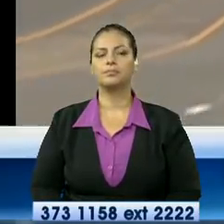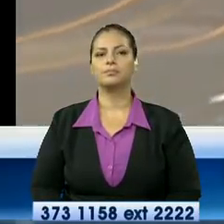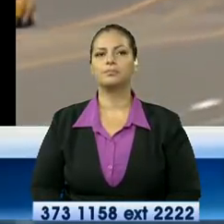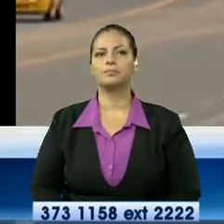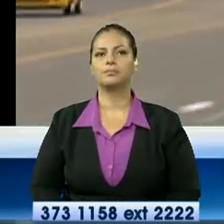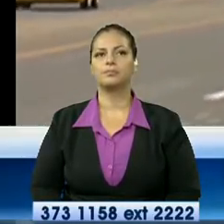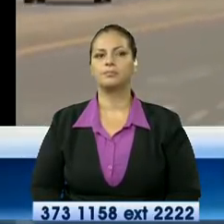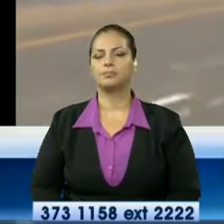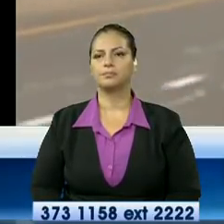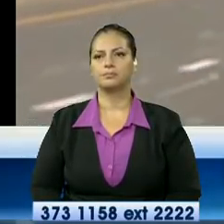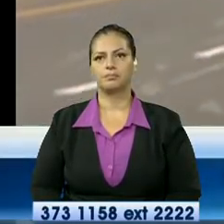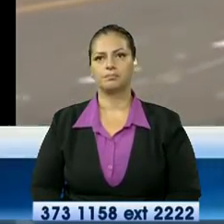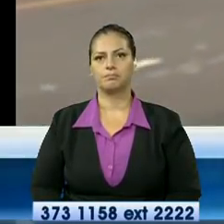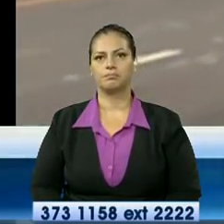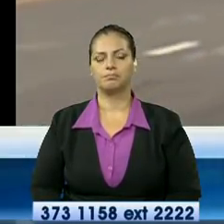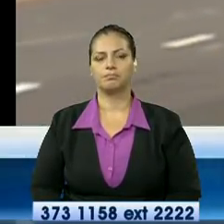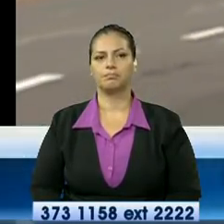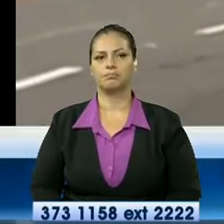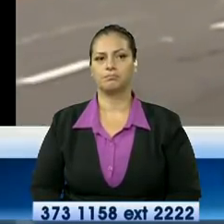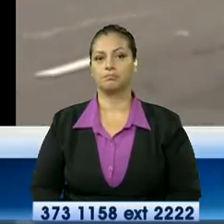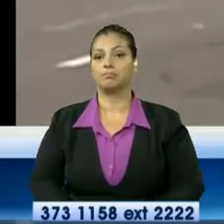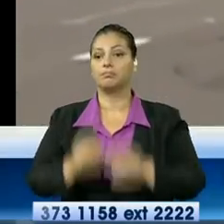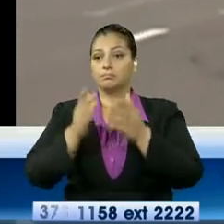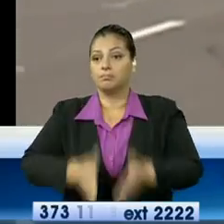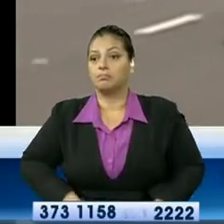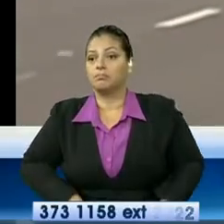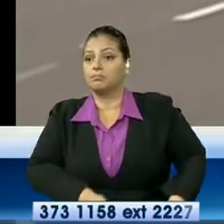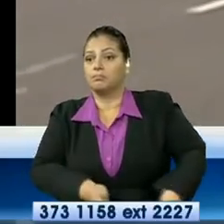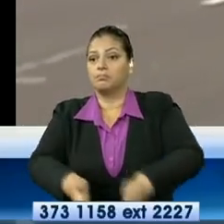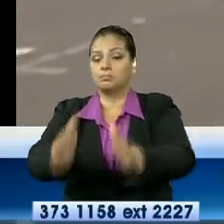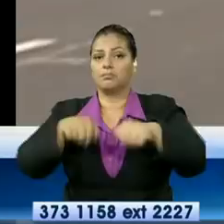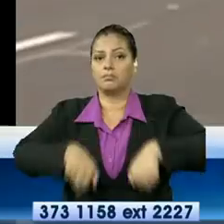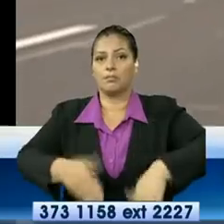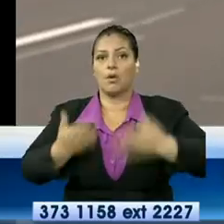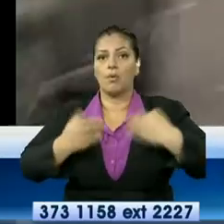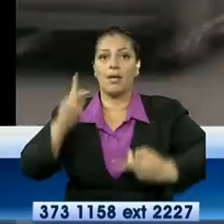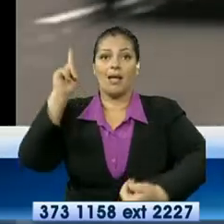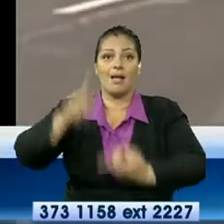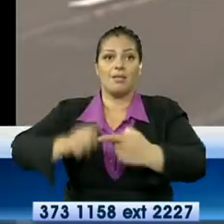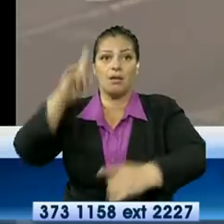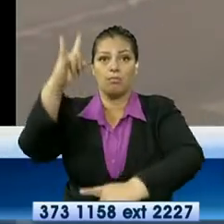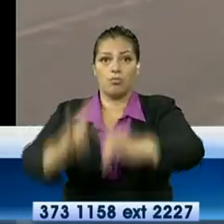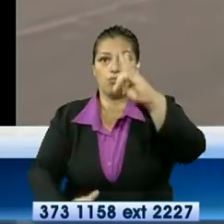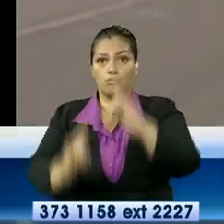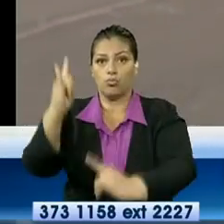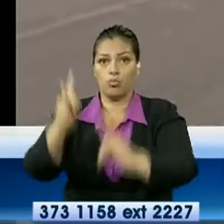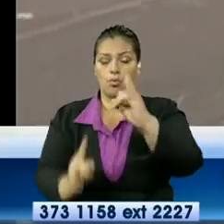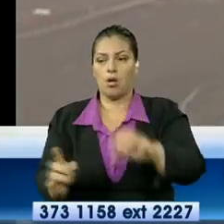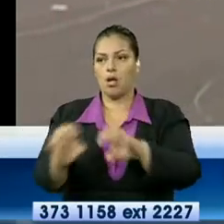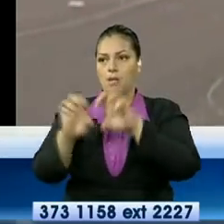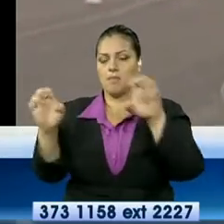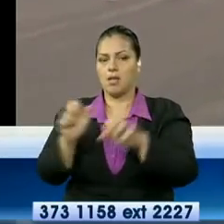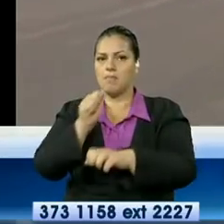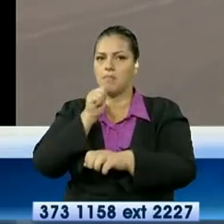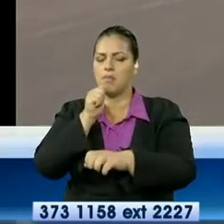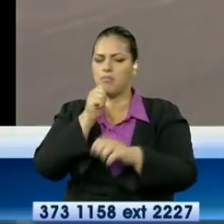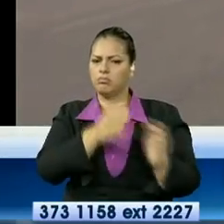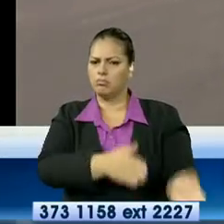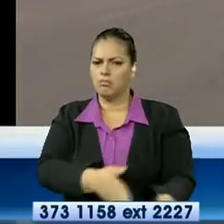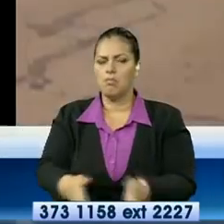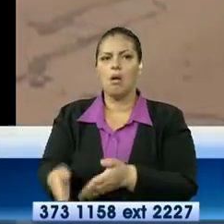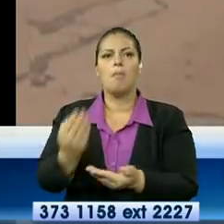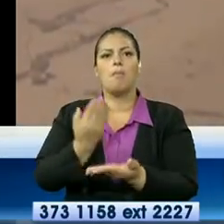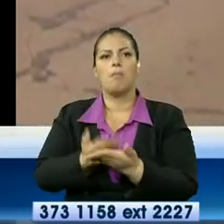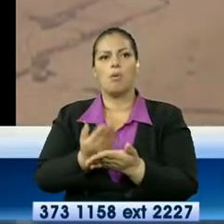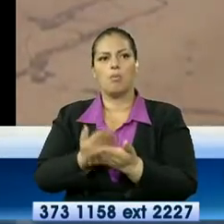La propuesta que nació como una iniciativa privada busca concesionar el mantenimiento y operación de la vía Guayaquil-Salinas, que